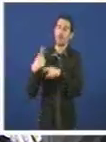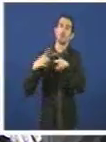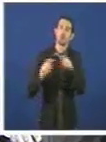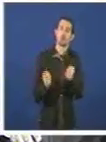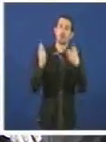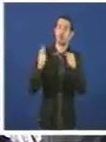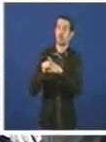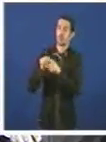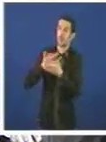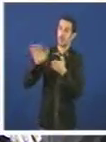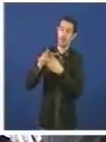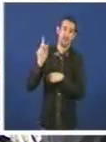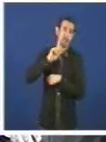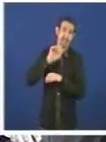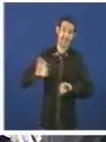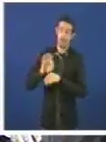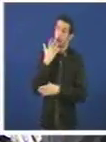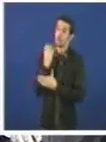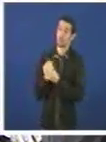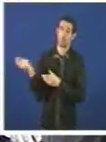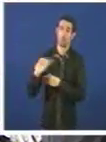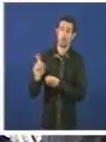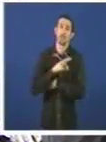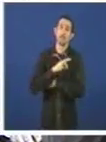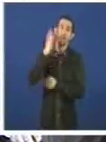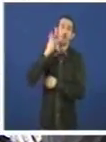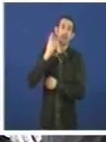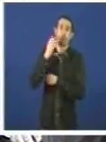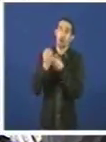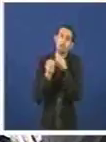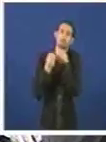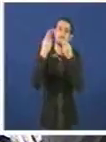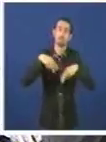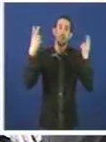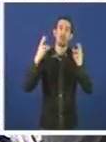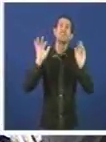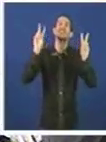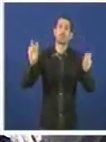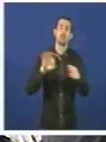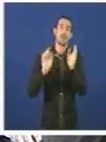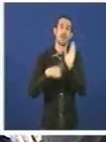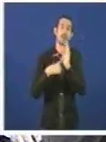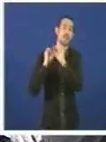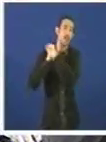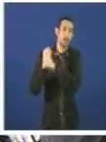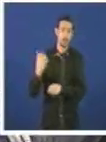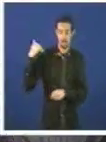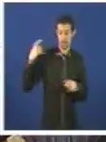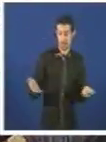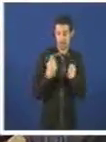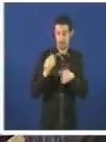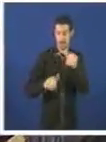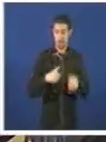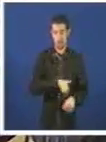O non mentiu, ou se o prefirin, non ocultou o que ia facer o señor Rajoy foi a respeito da Lei da Dependencia. Durante a pasada campaña das elección xerais,